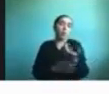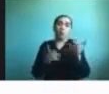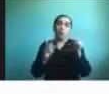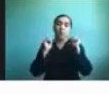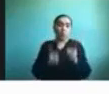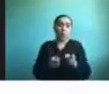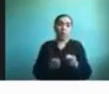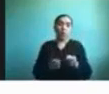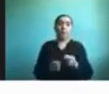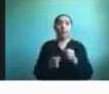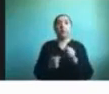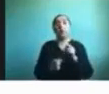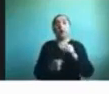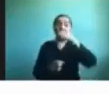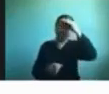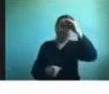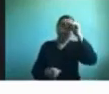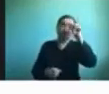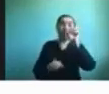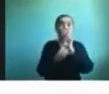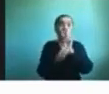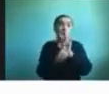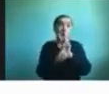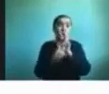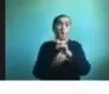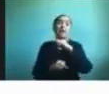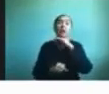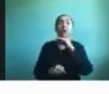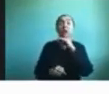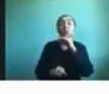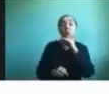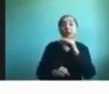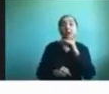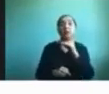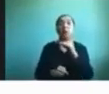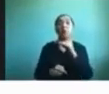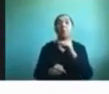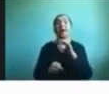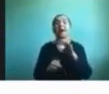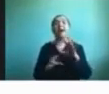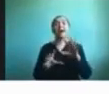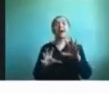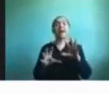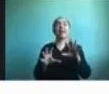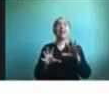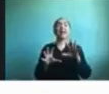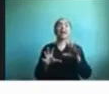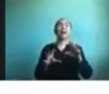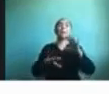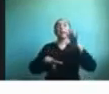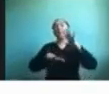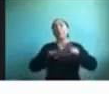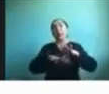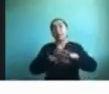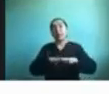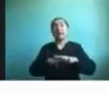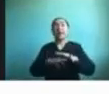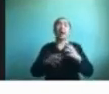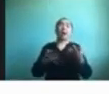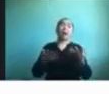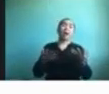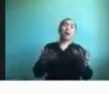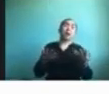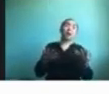profesores que nos han contado que lo han utilizado para asignaturas más complejas como matemáticas incluso también a una